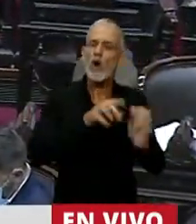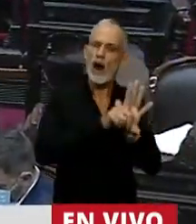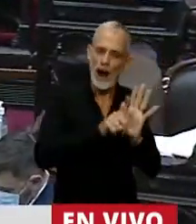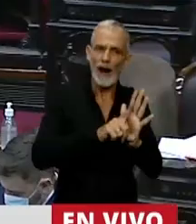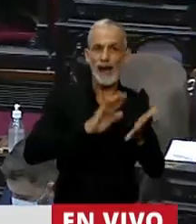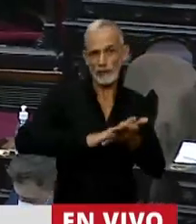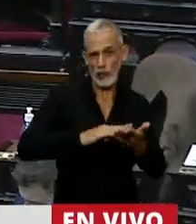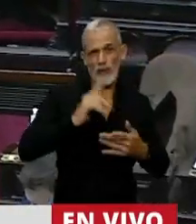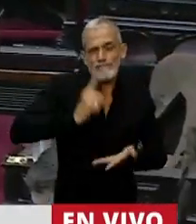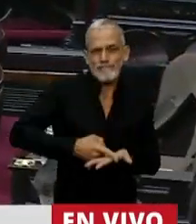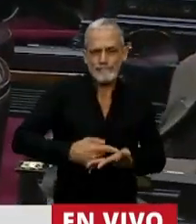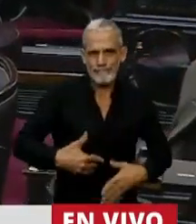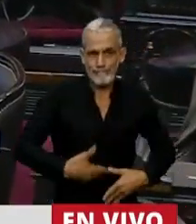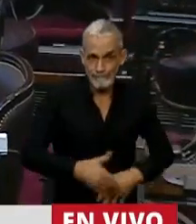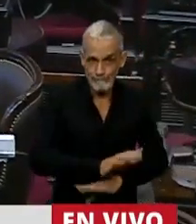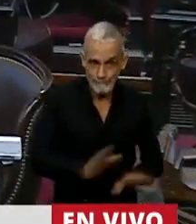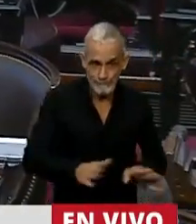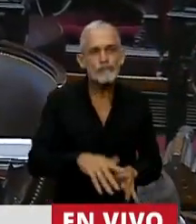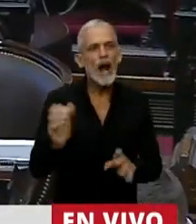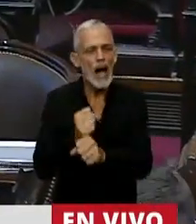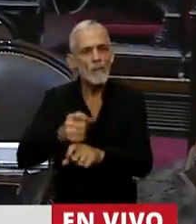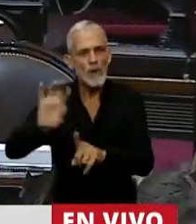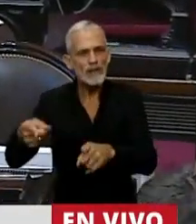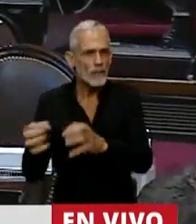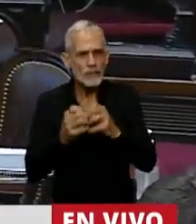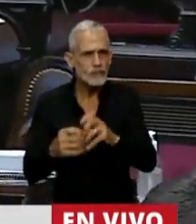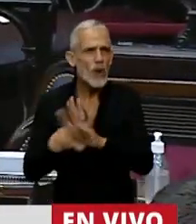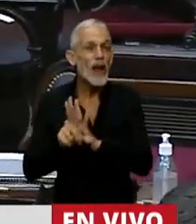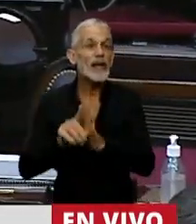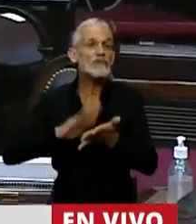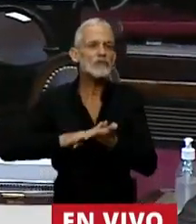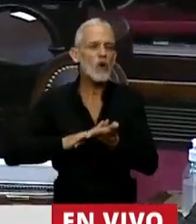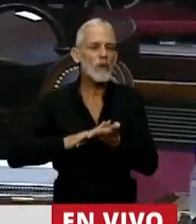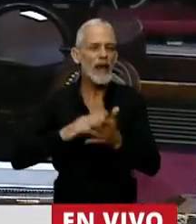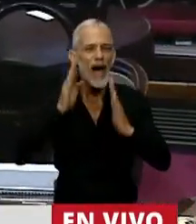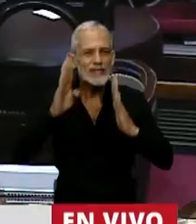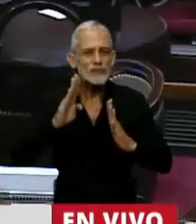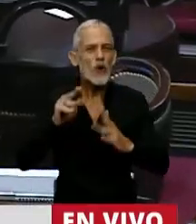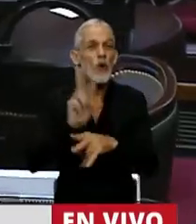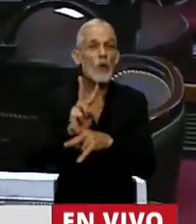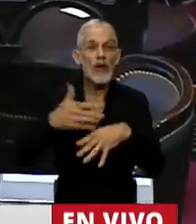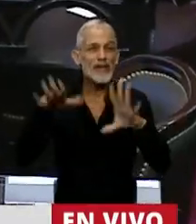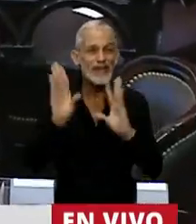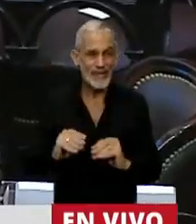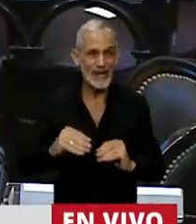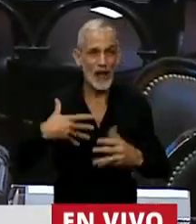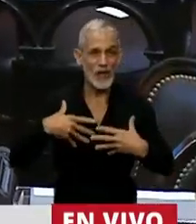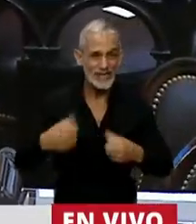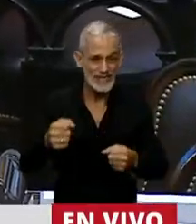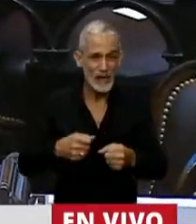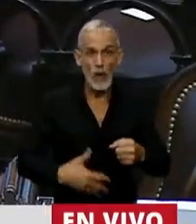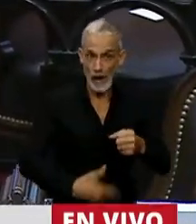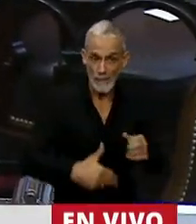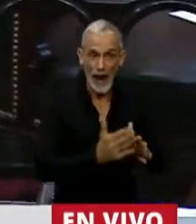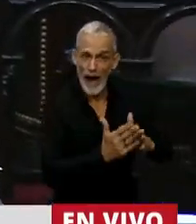voluntaria del embarazo, hayamos aprobado la ley de atención y cuidado integral de la salud durante el embarazo